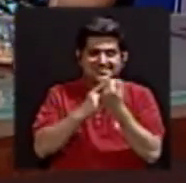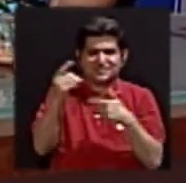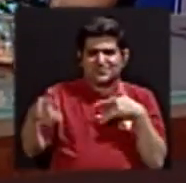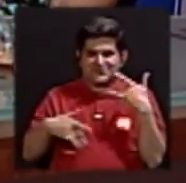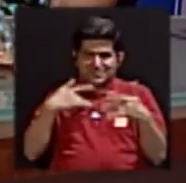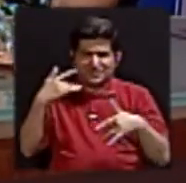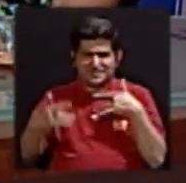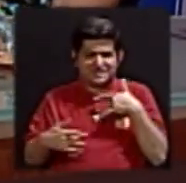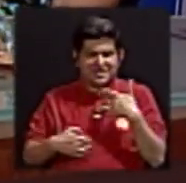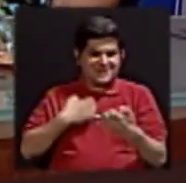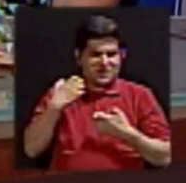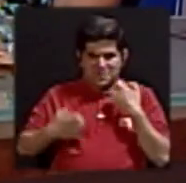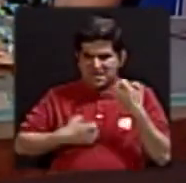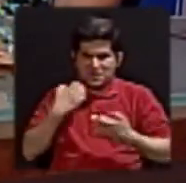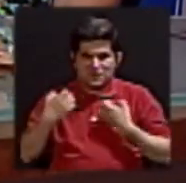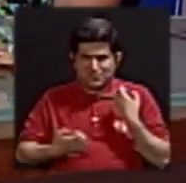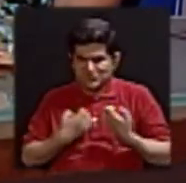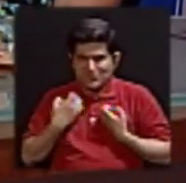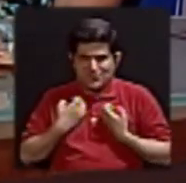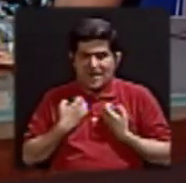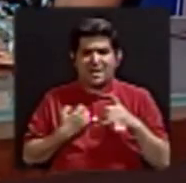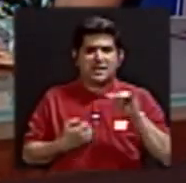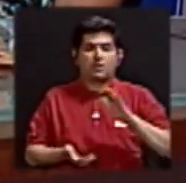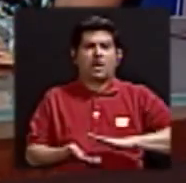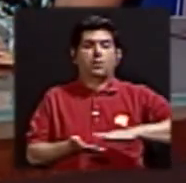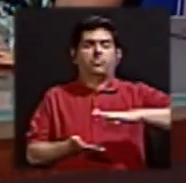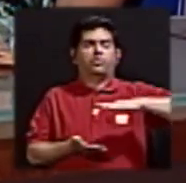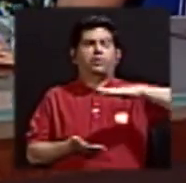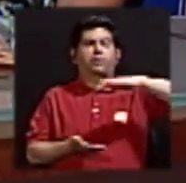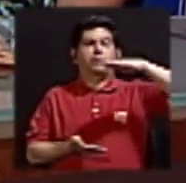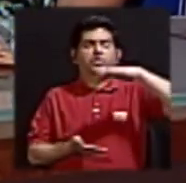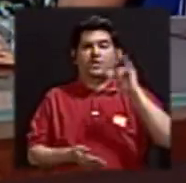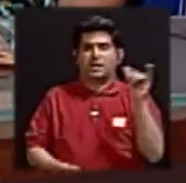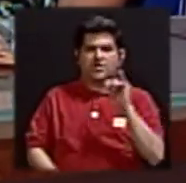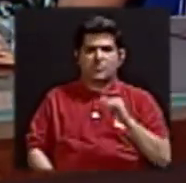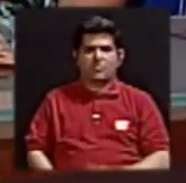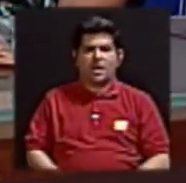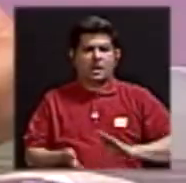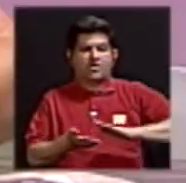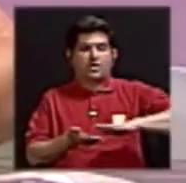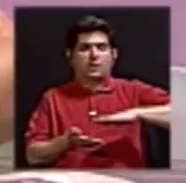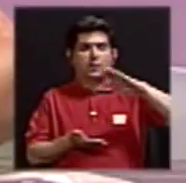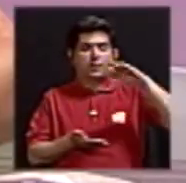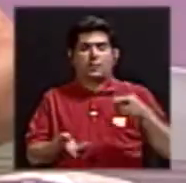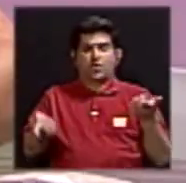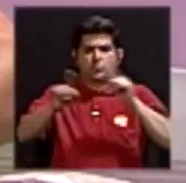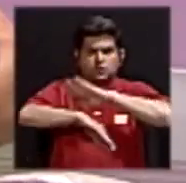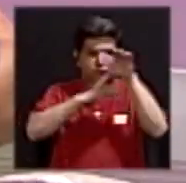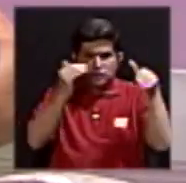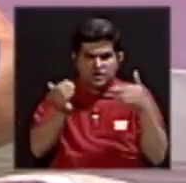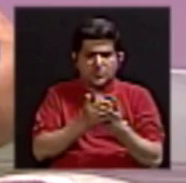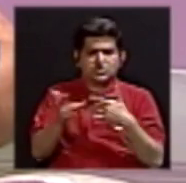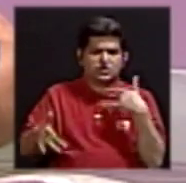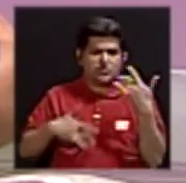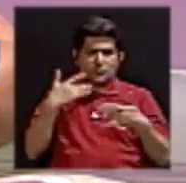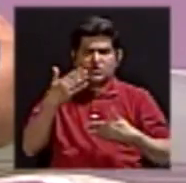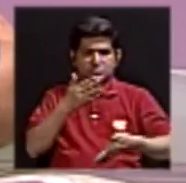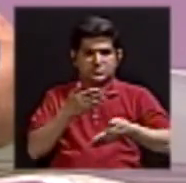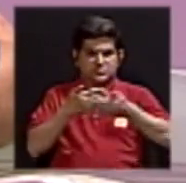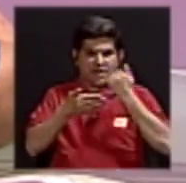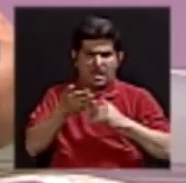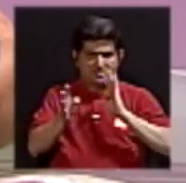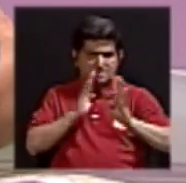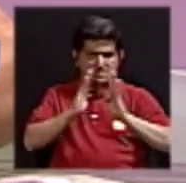emocionales se exacerban y también se exacerban o se presentan todos estos síntomas que hablamos